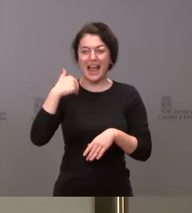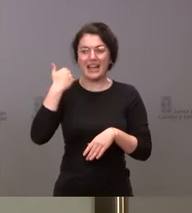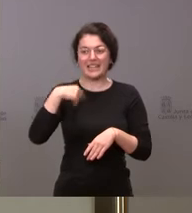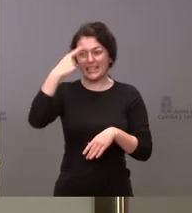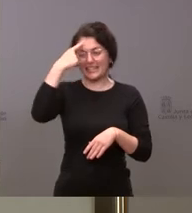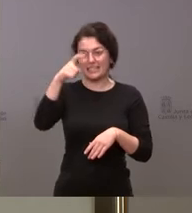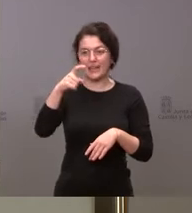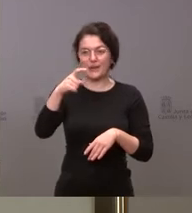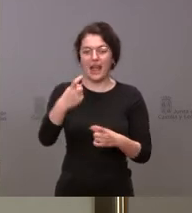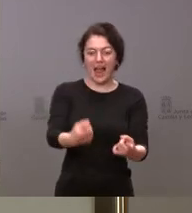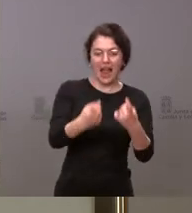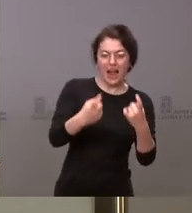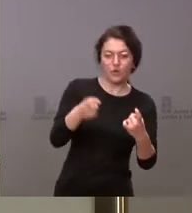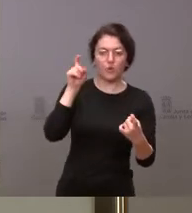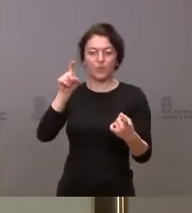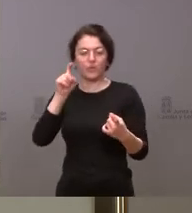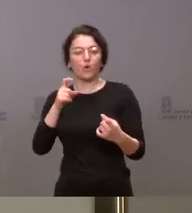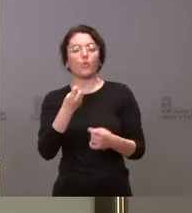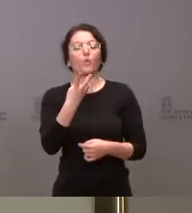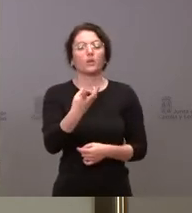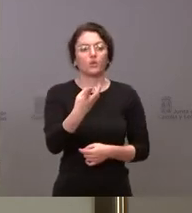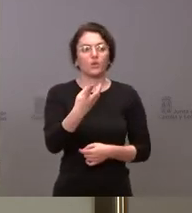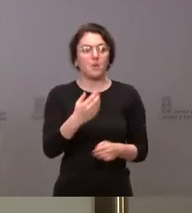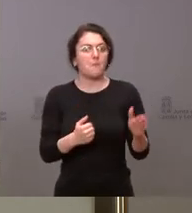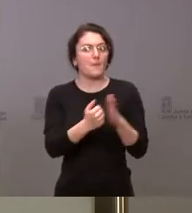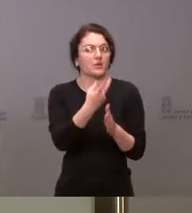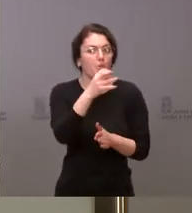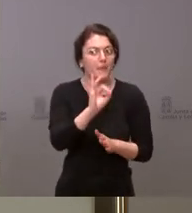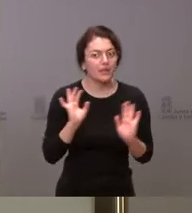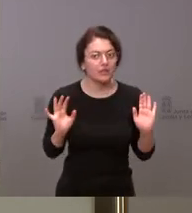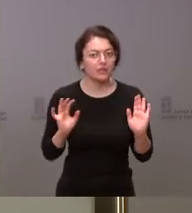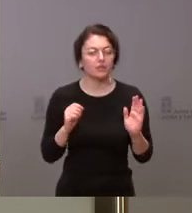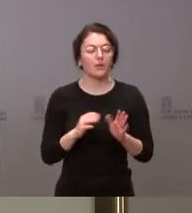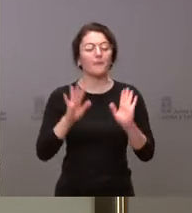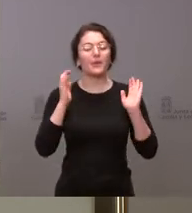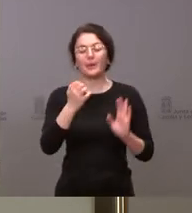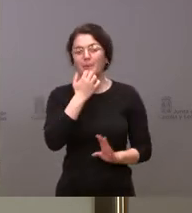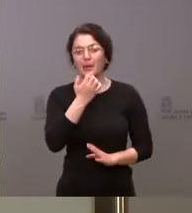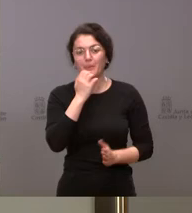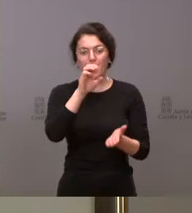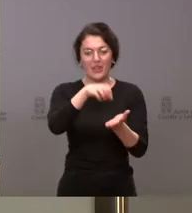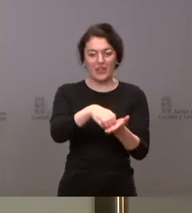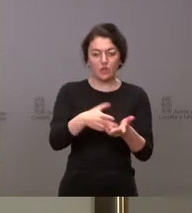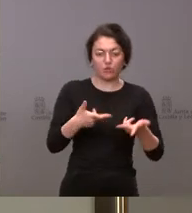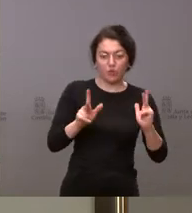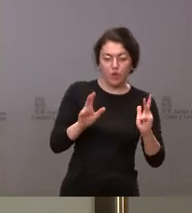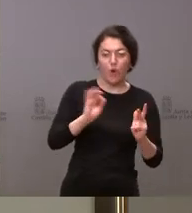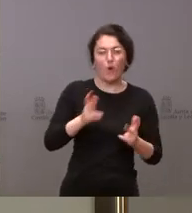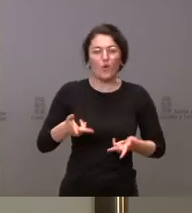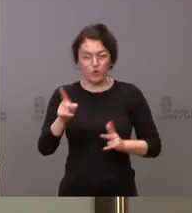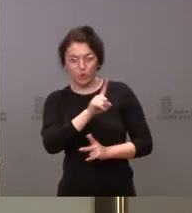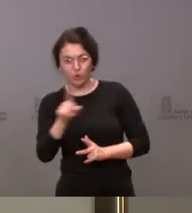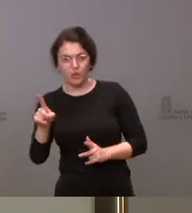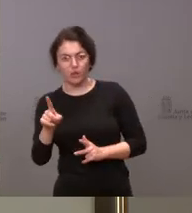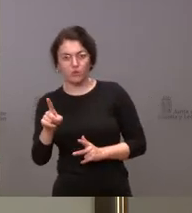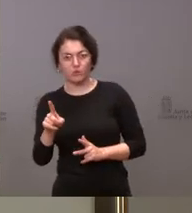educación de hace cuatro años. Habló de un tope de 20, pero, por ejemplo, entre los centros, los autorizados y los no autorizados preocupa el que,